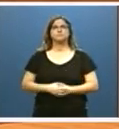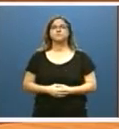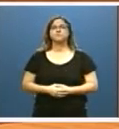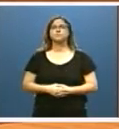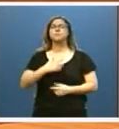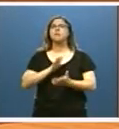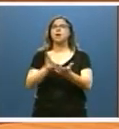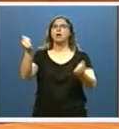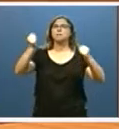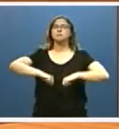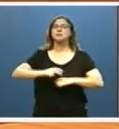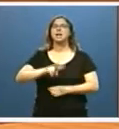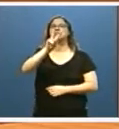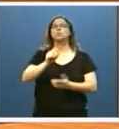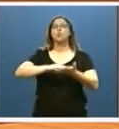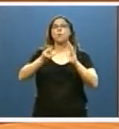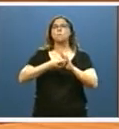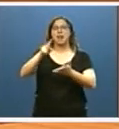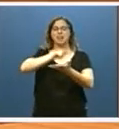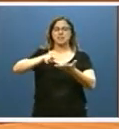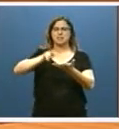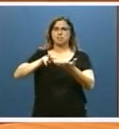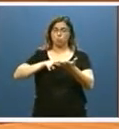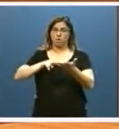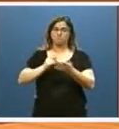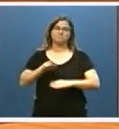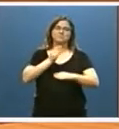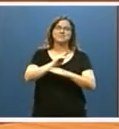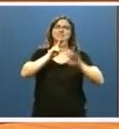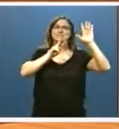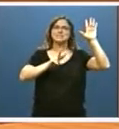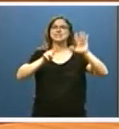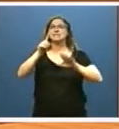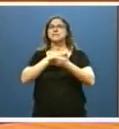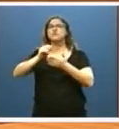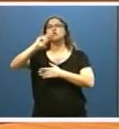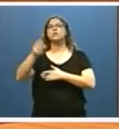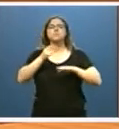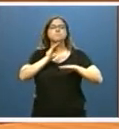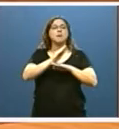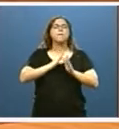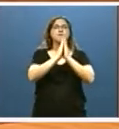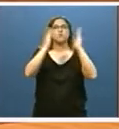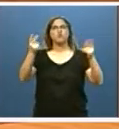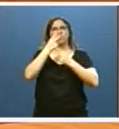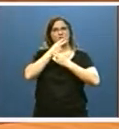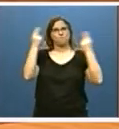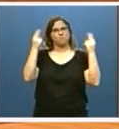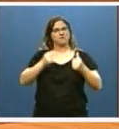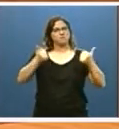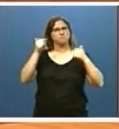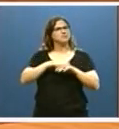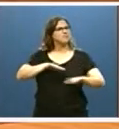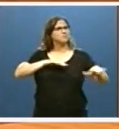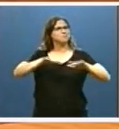Hemos aprobado el segundo Plan de Lectura, dotado con 76 millones de euros, destinados sobre todo a nuestras bibliotecas públicas, que están entre